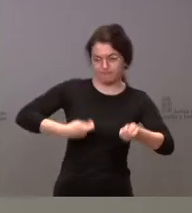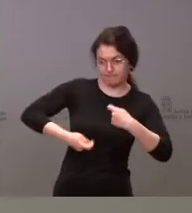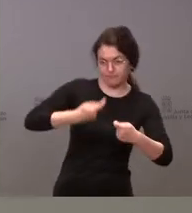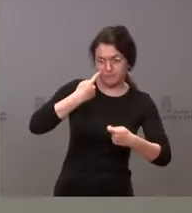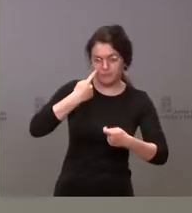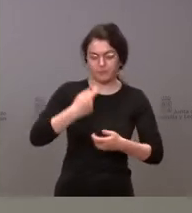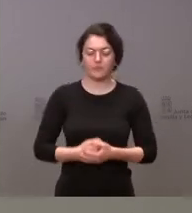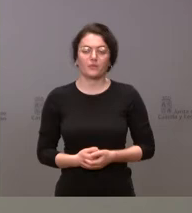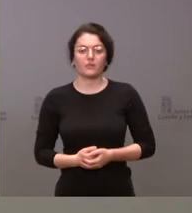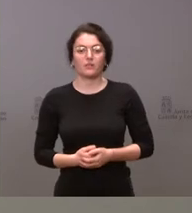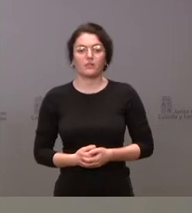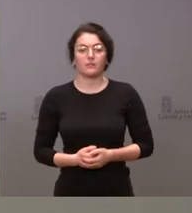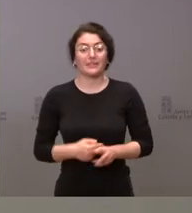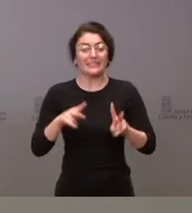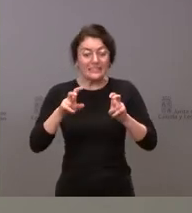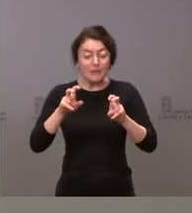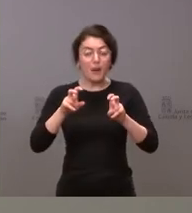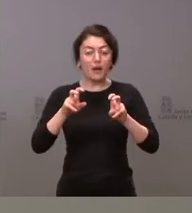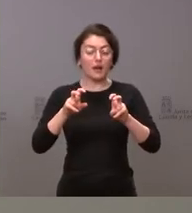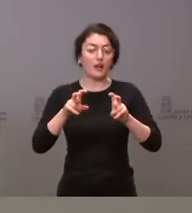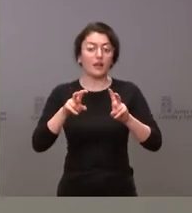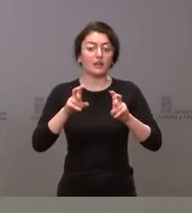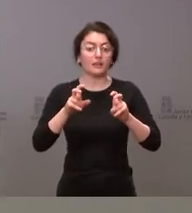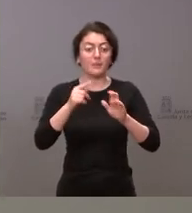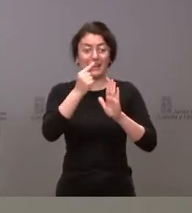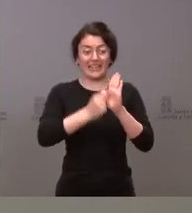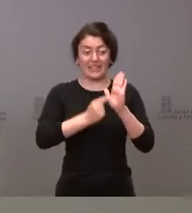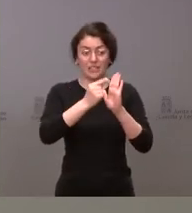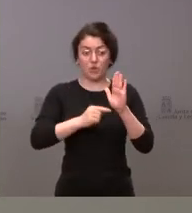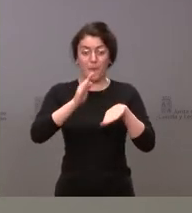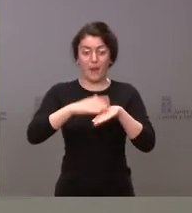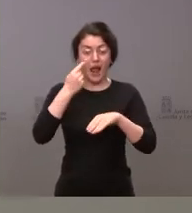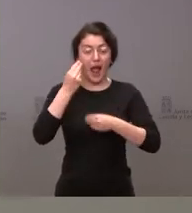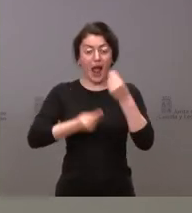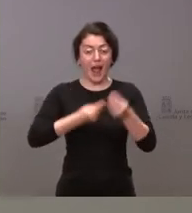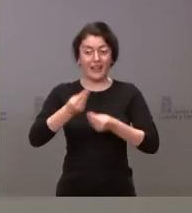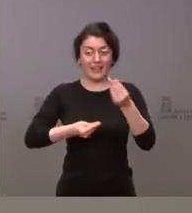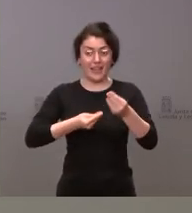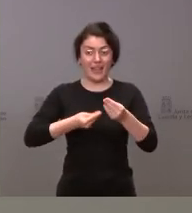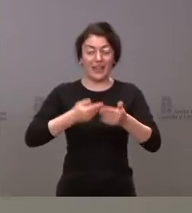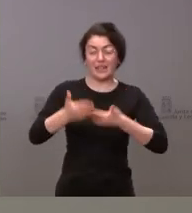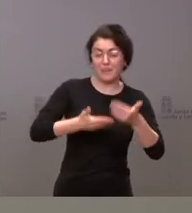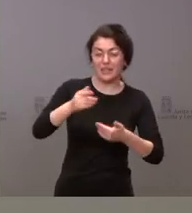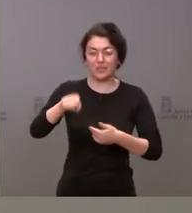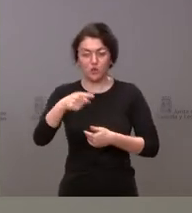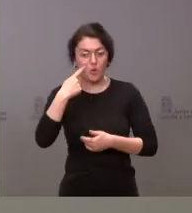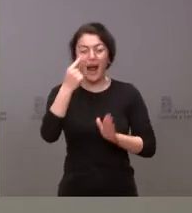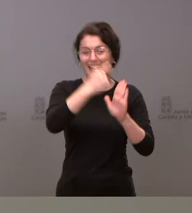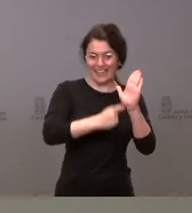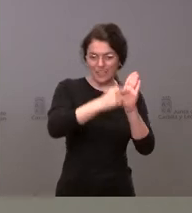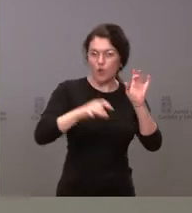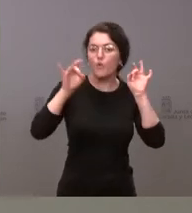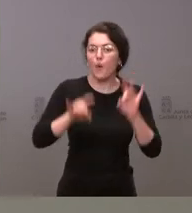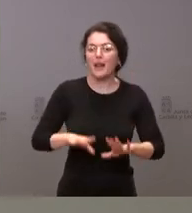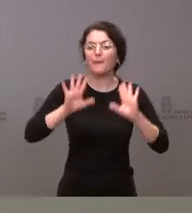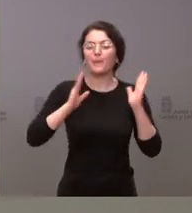Y respecto al requisito de que se tramite o no se tramite, los requisitos son los mismos. Lo que venía a decir es que la aplicación